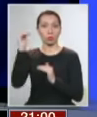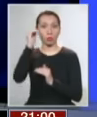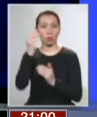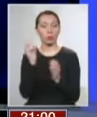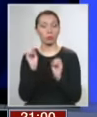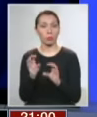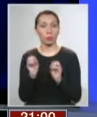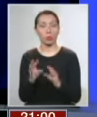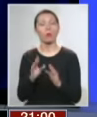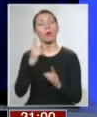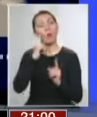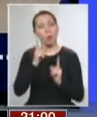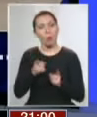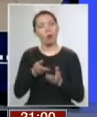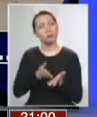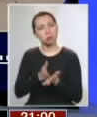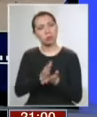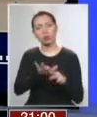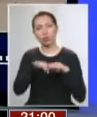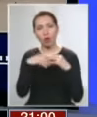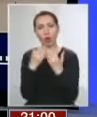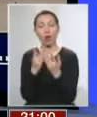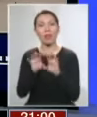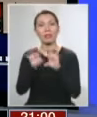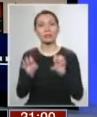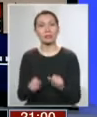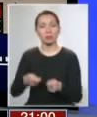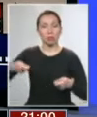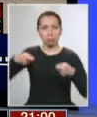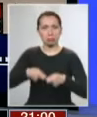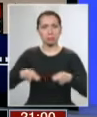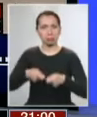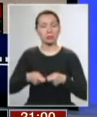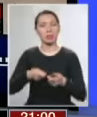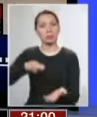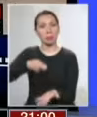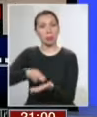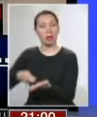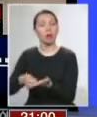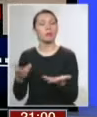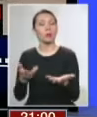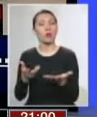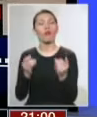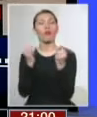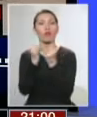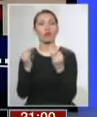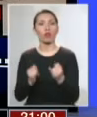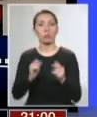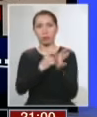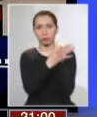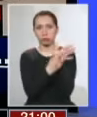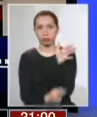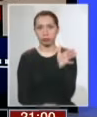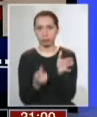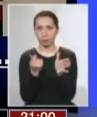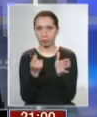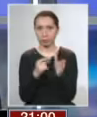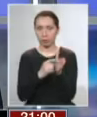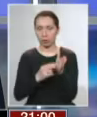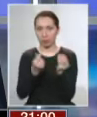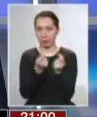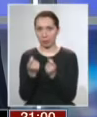decidió echar a andar todo un sistema ad hoc de financiamiento por medio de una glosa en el presupuesto.